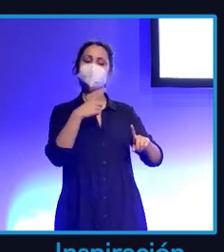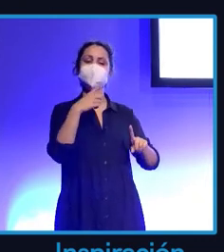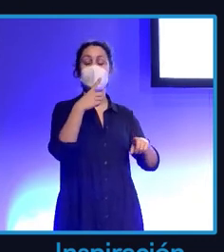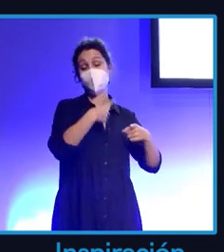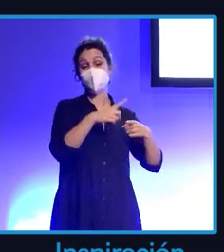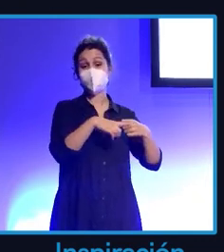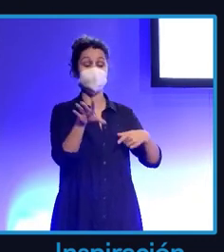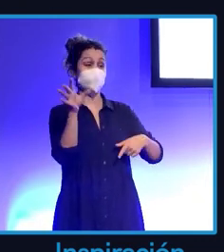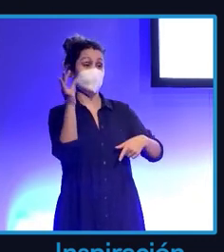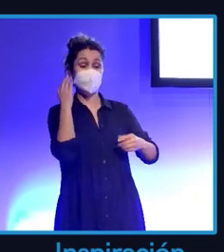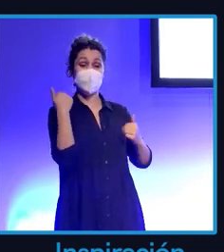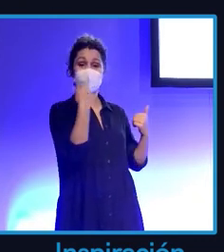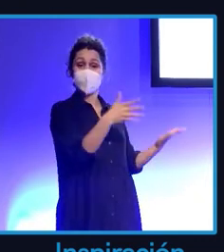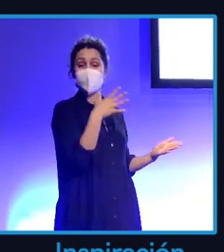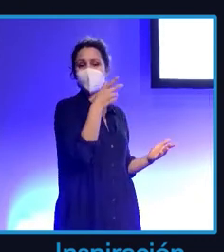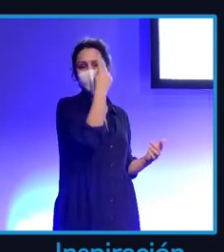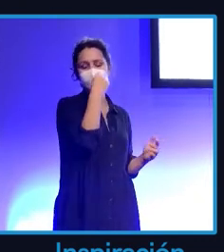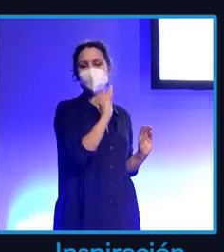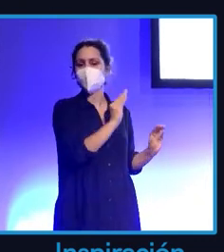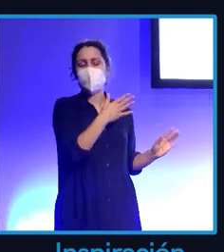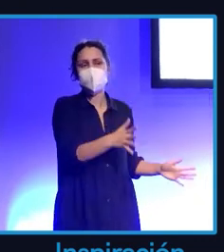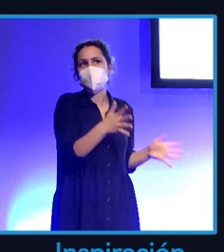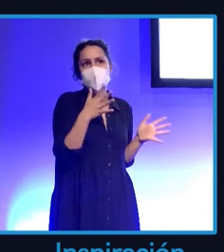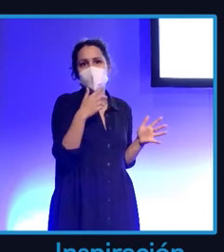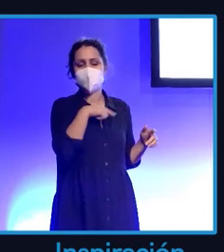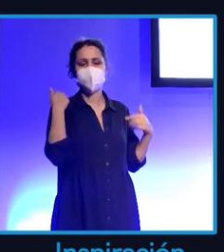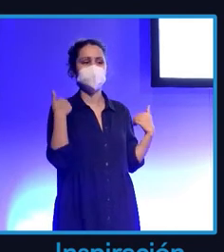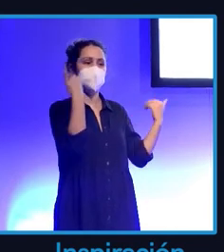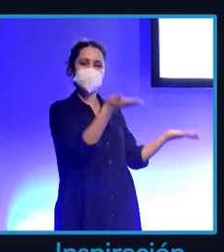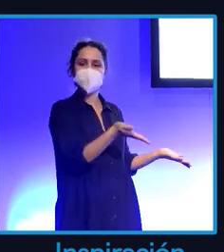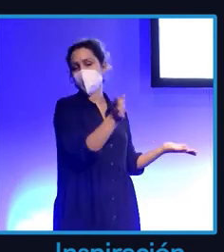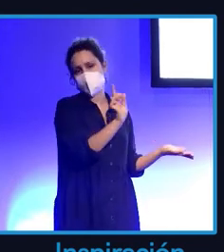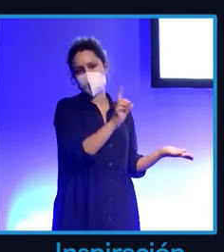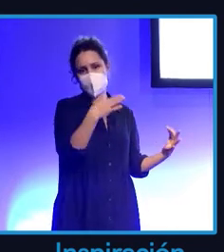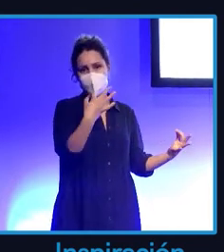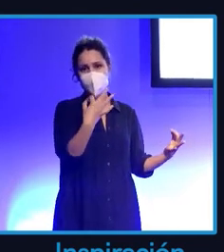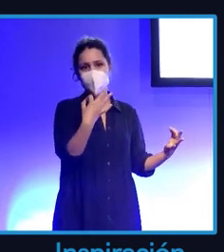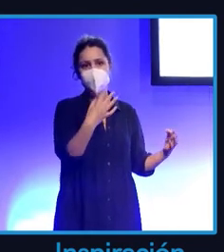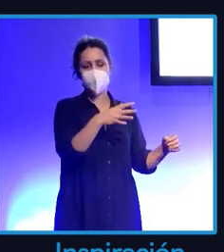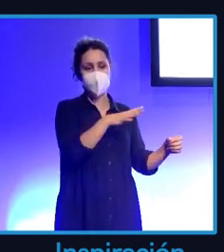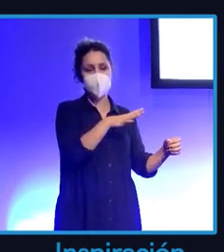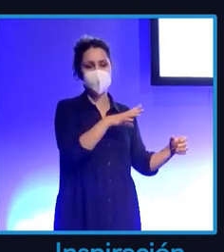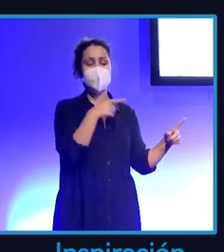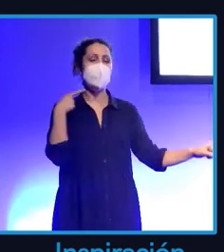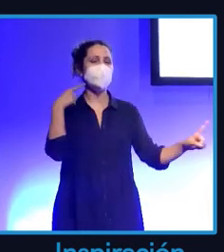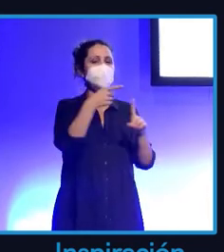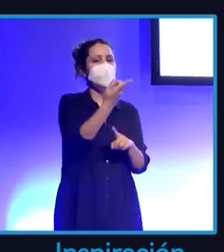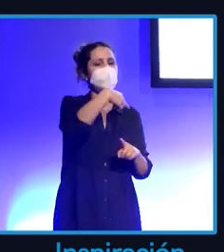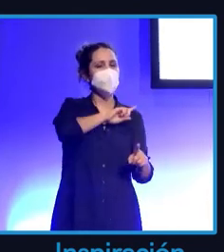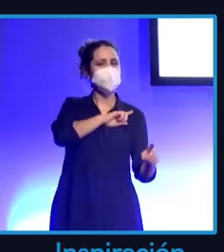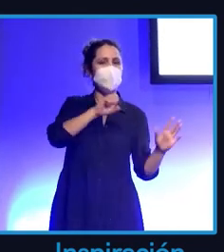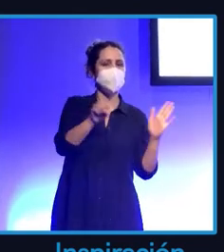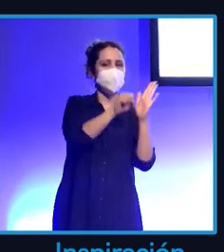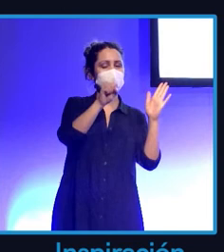muchísimos seguidores porque te encanta su perfil, sino vamos a unir el target de nuestra marca con el target de los influencers.